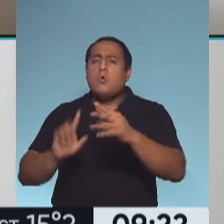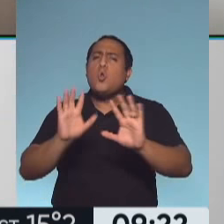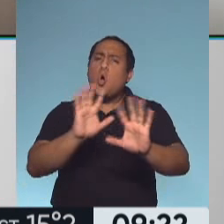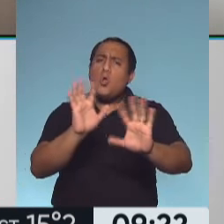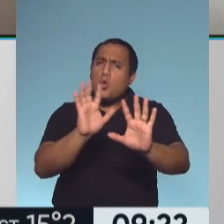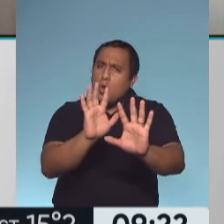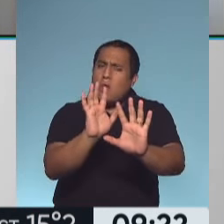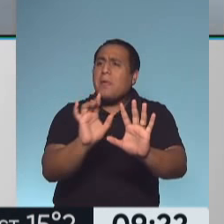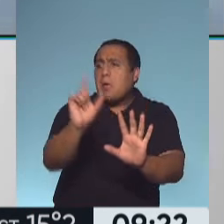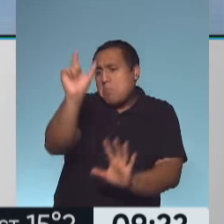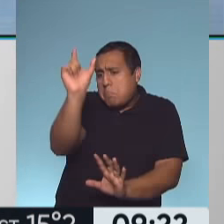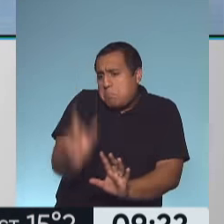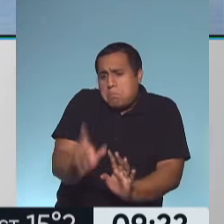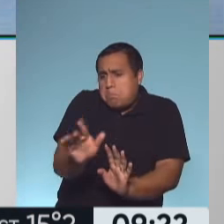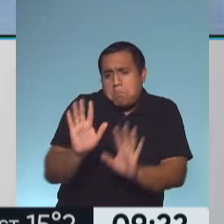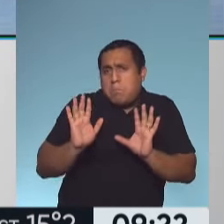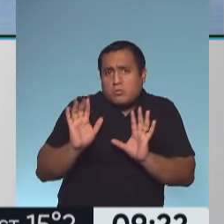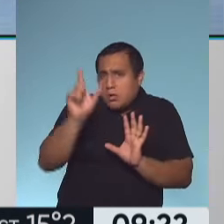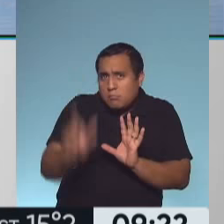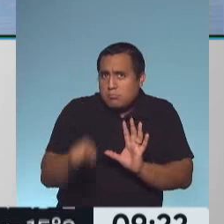personas que tienen una condición